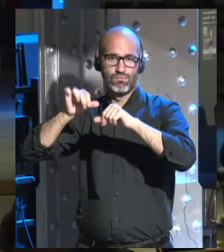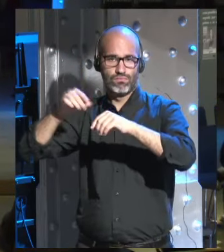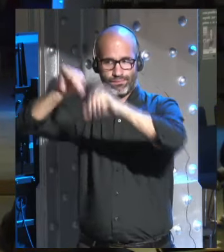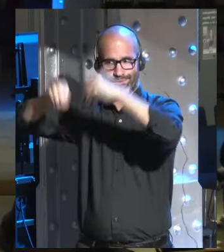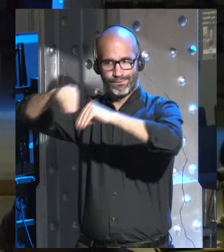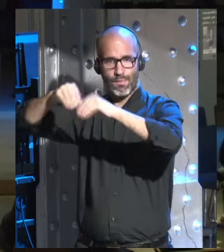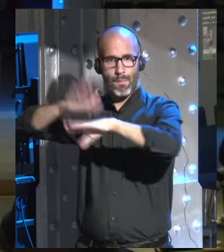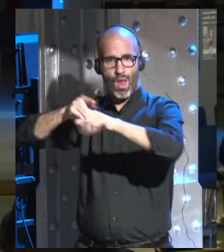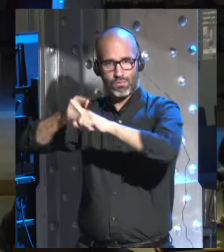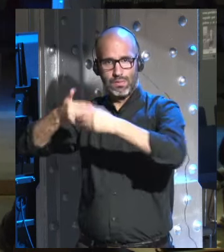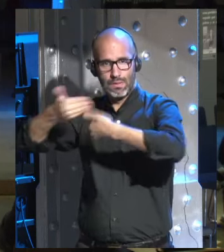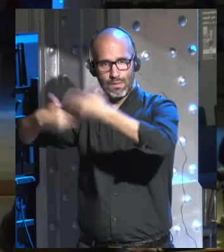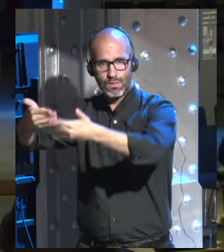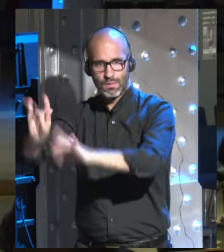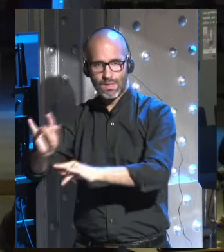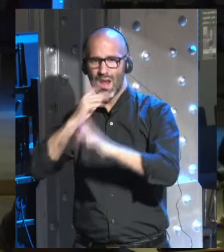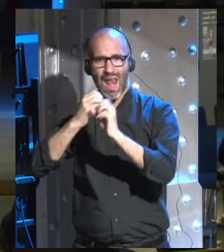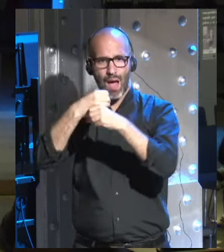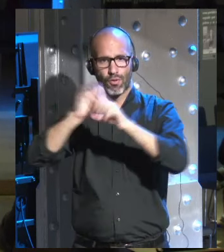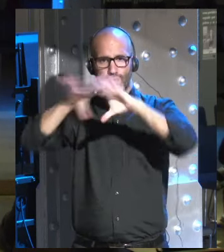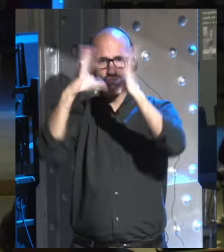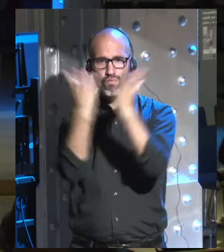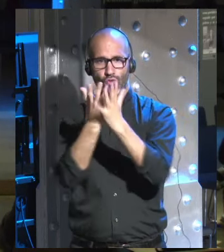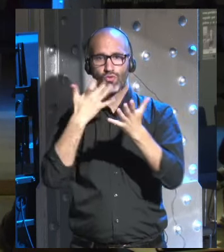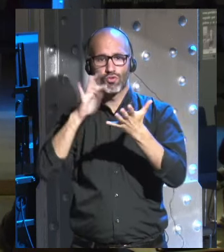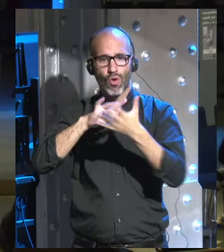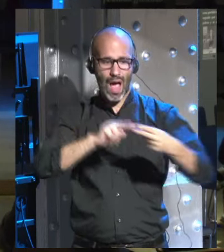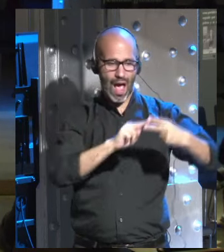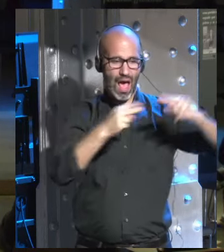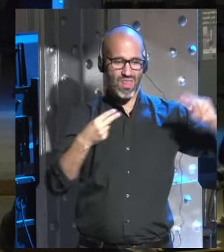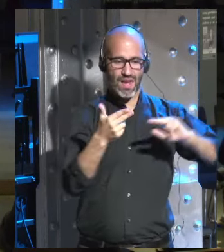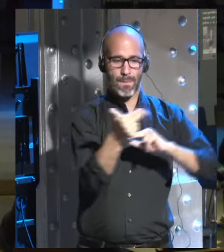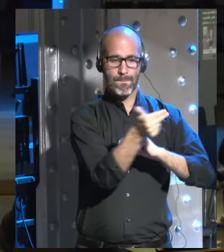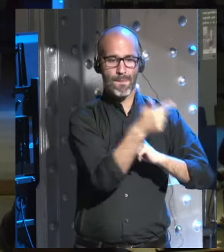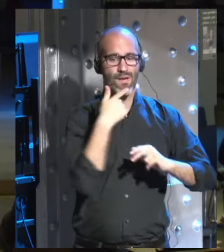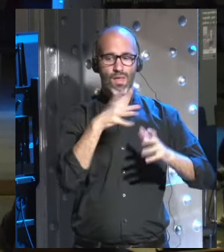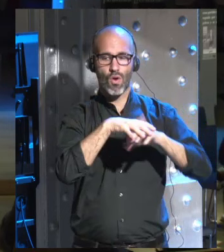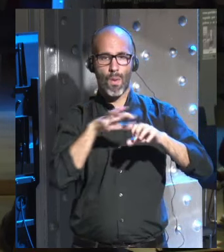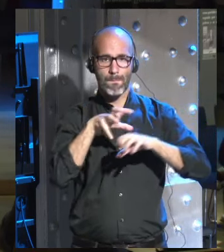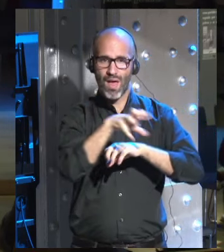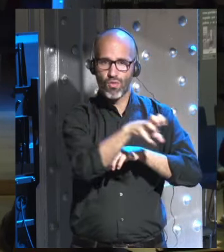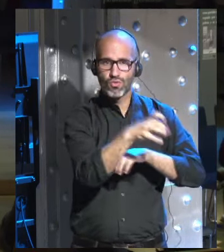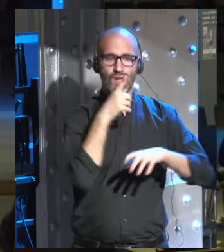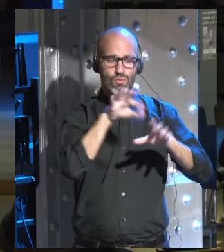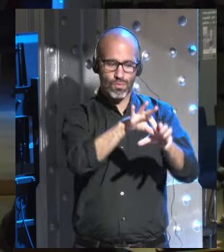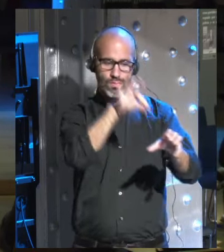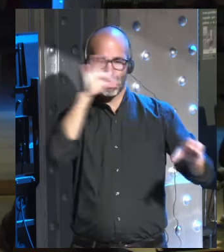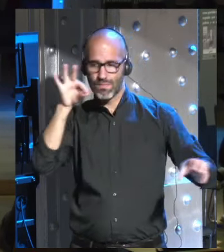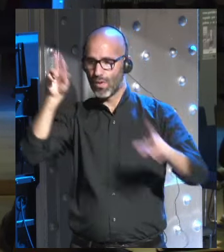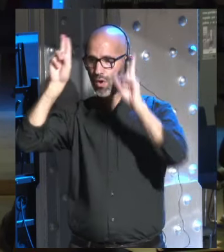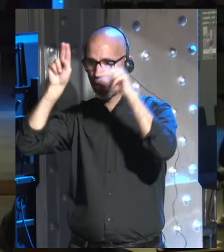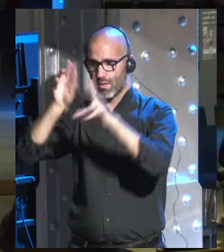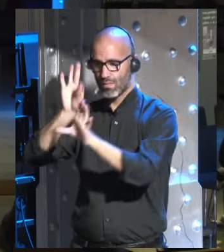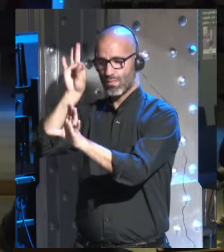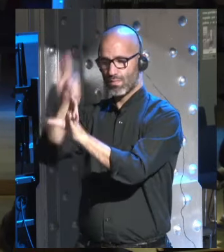razones científicas. En laboratorios de todo el mundo extraemos ese ADN del pez, de la medusa, lo insertamos en el conejo